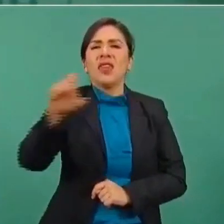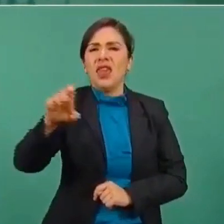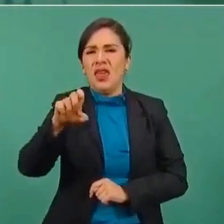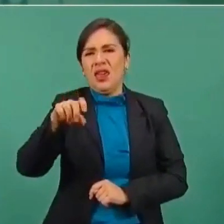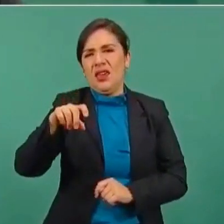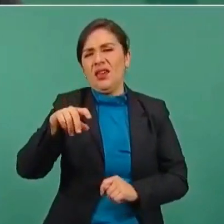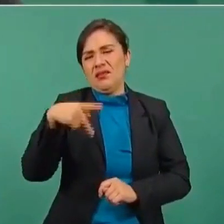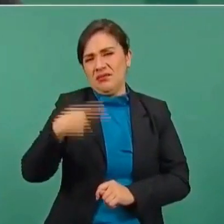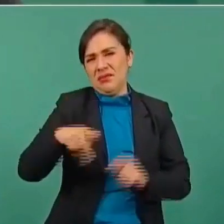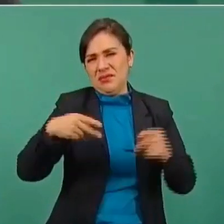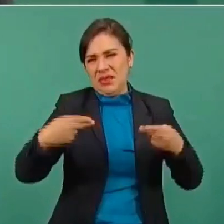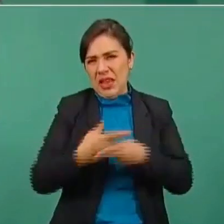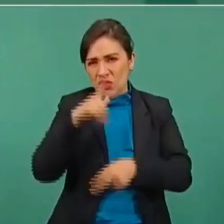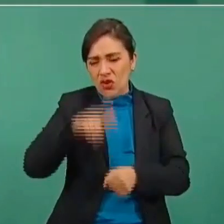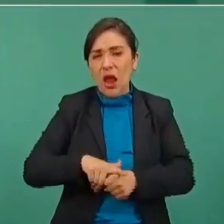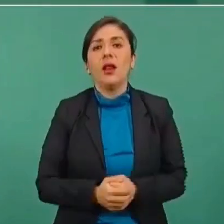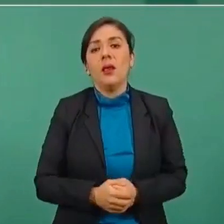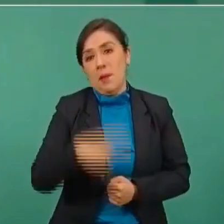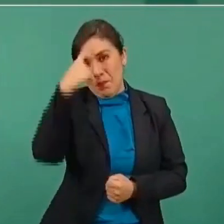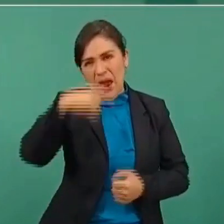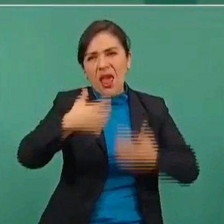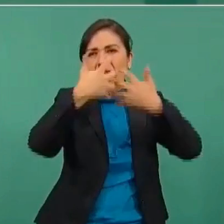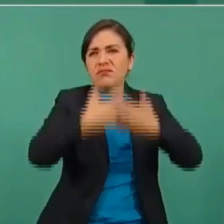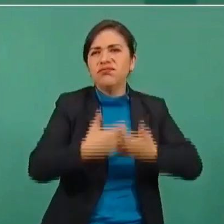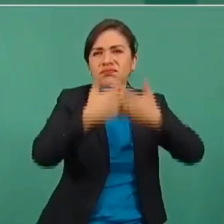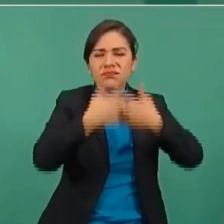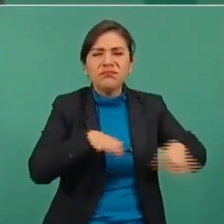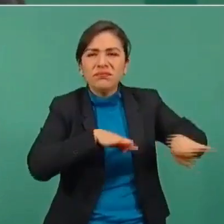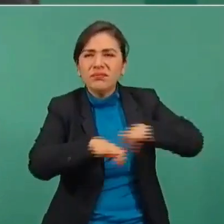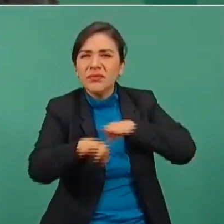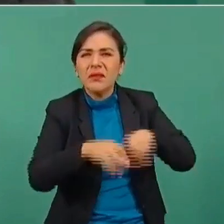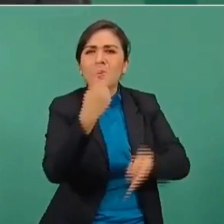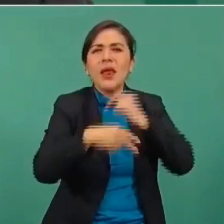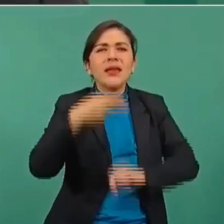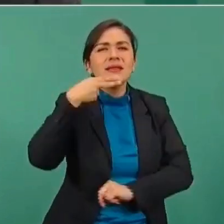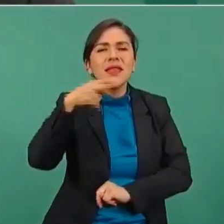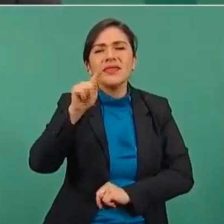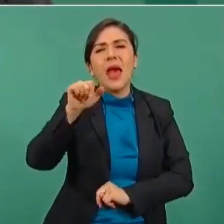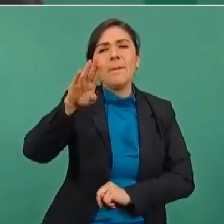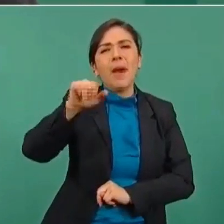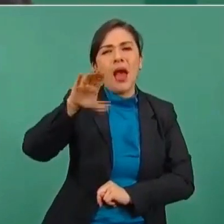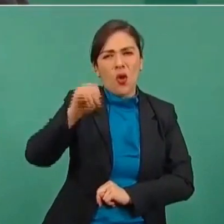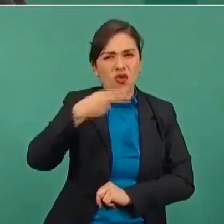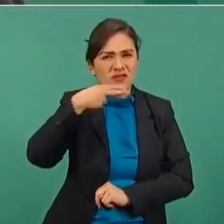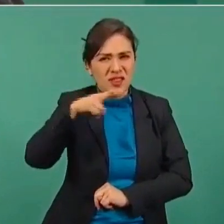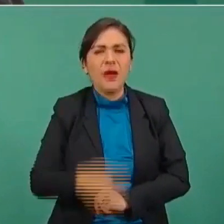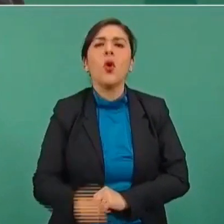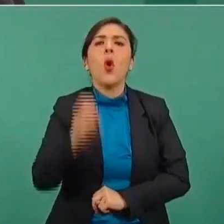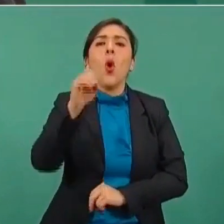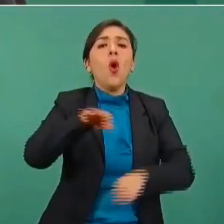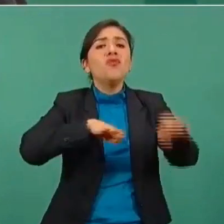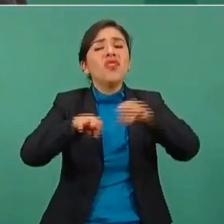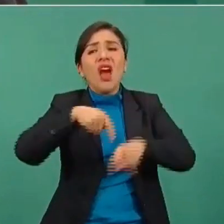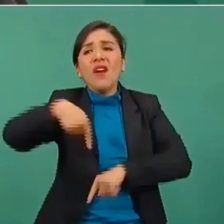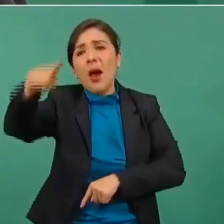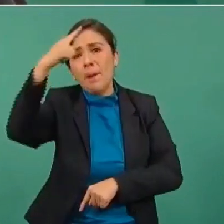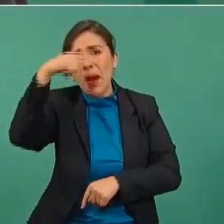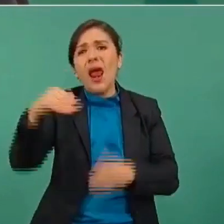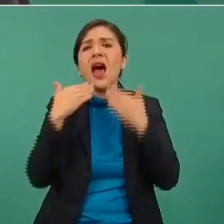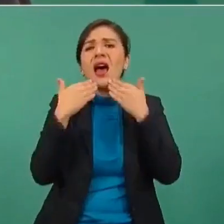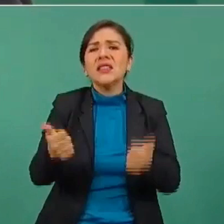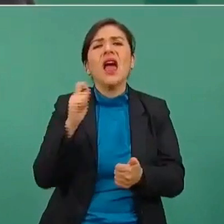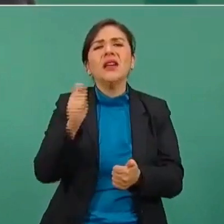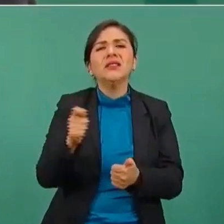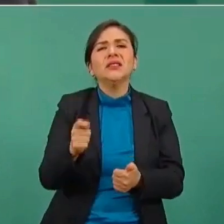a la producción del tabaco, a las haciendas azucareras, al